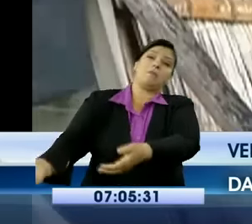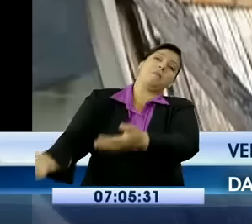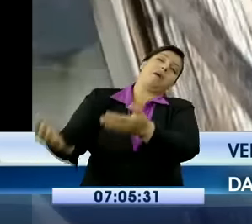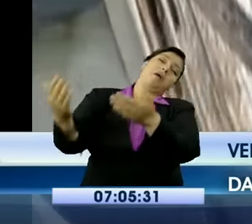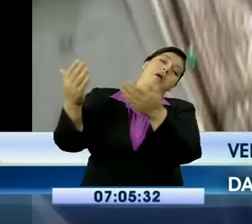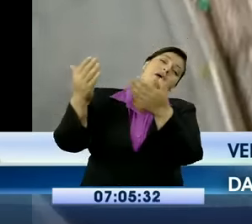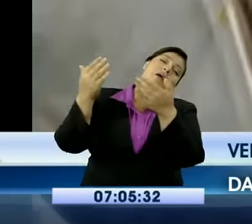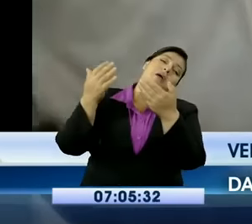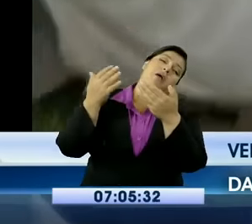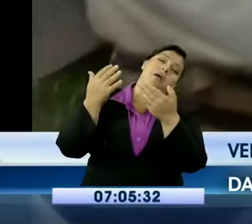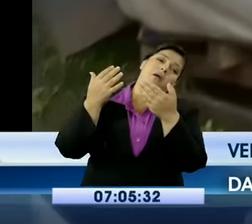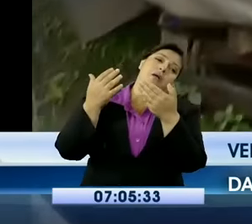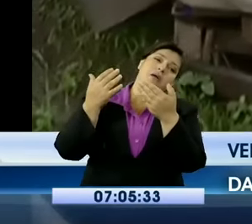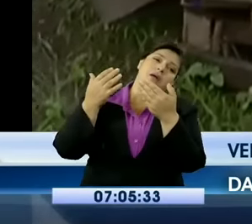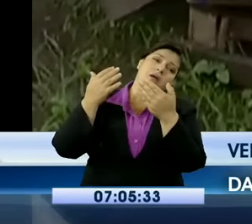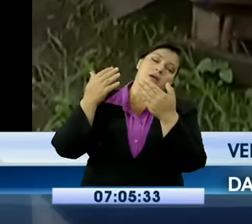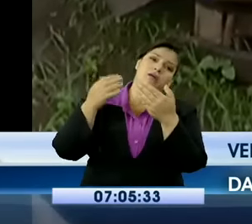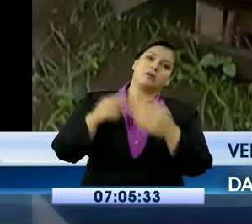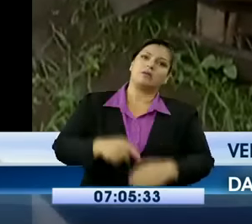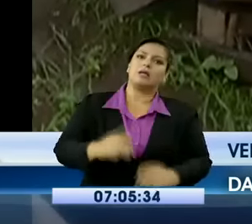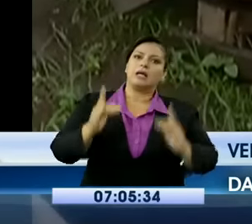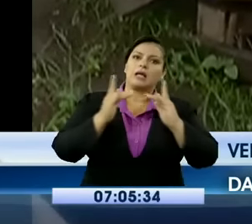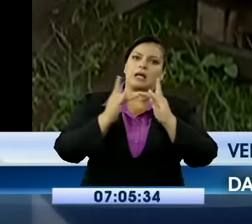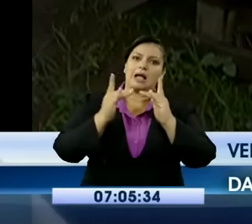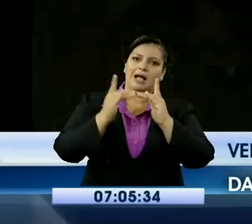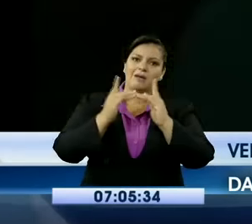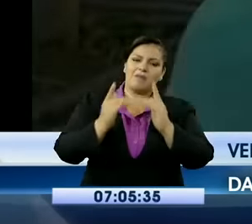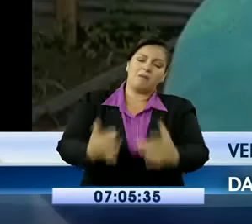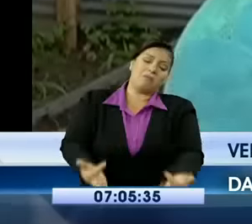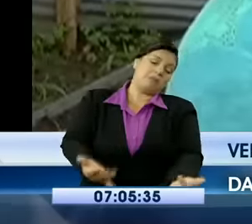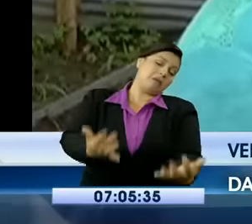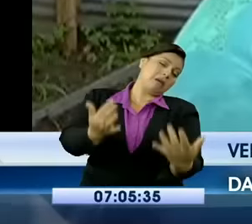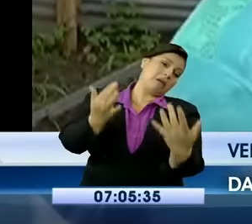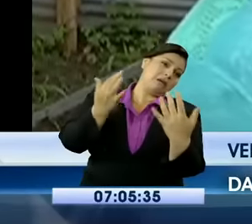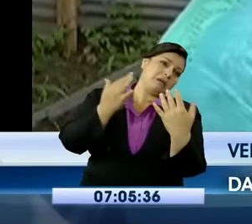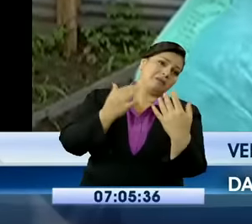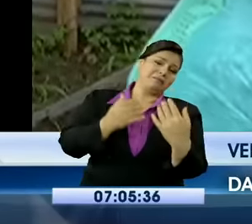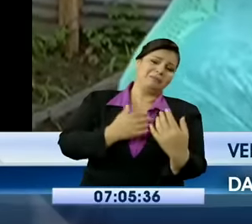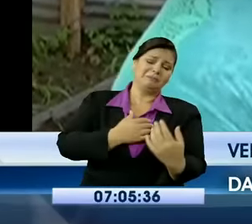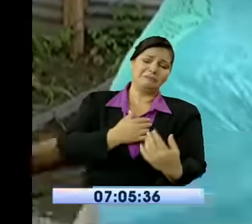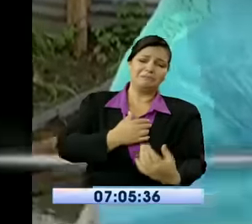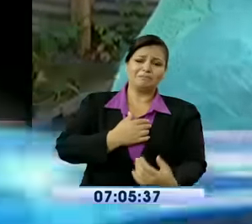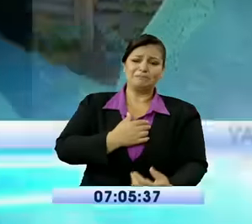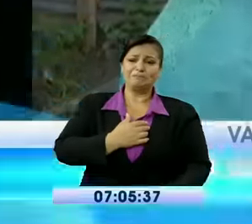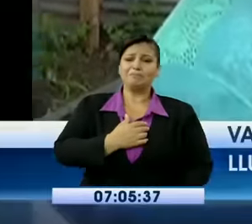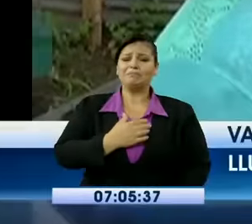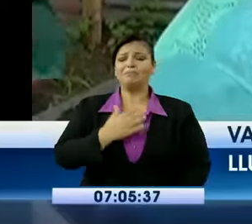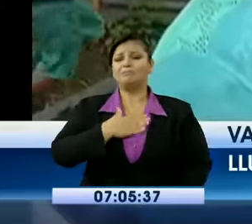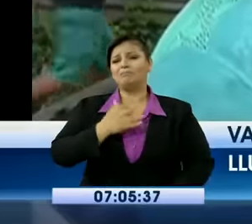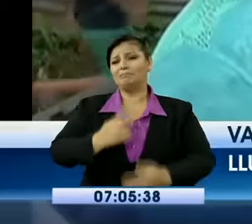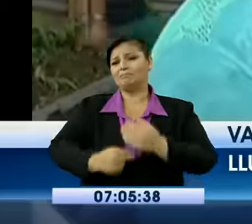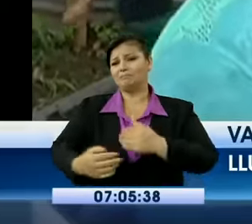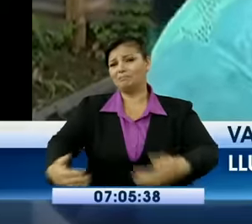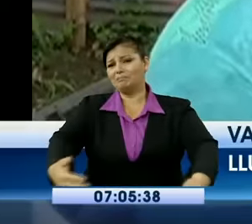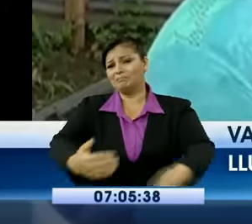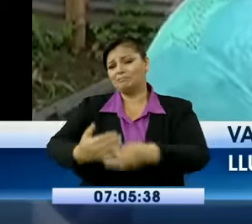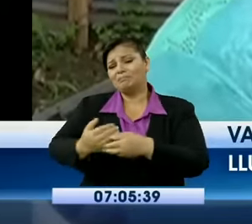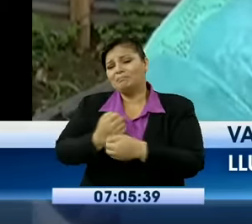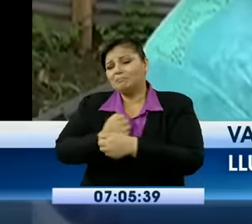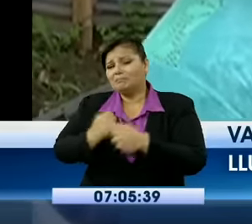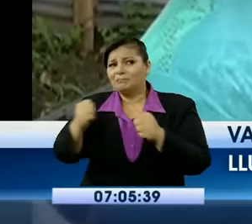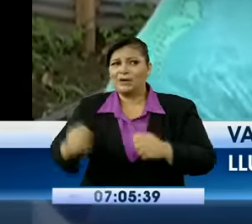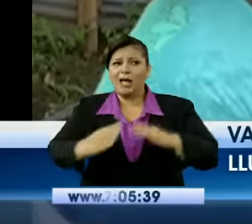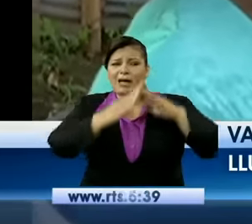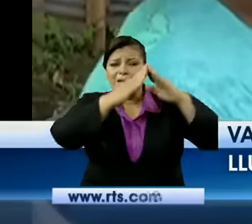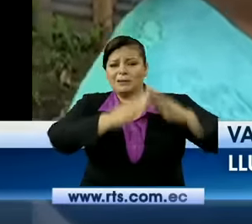Y yo me quedé atrapada abajo de las camas, en un hueco que hay así. Ahí están en el cielo conmigo, los materiales no me importan. Pero ahora no